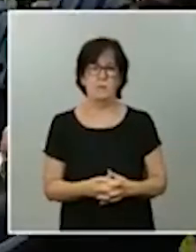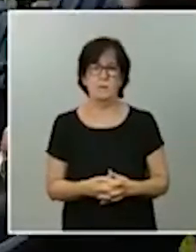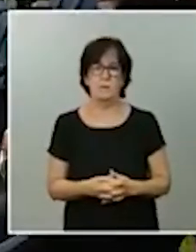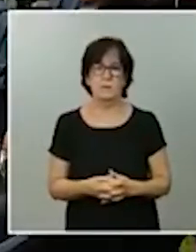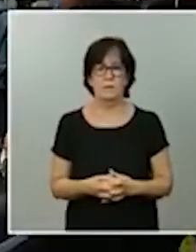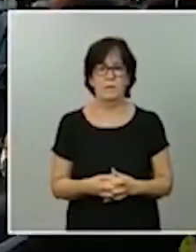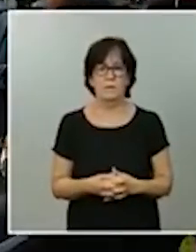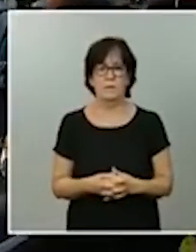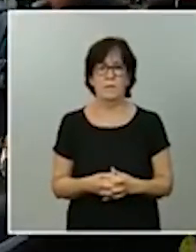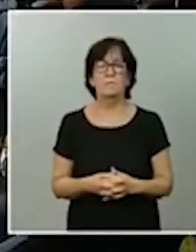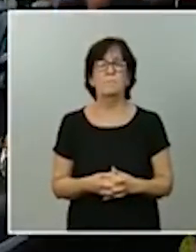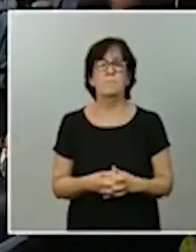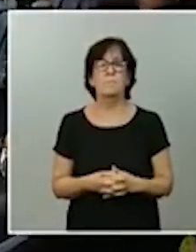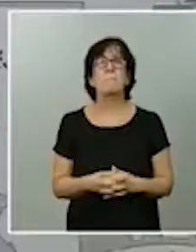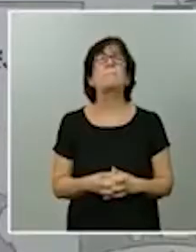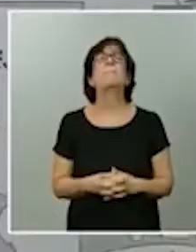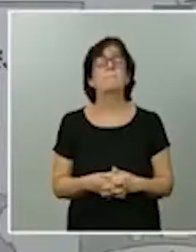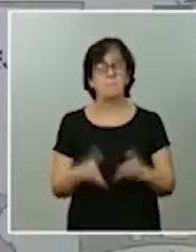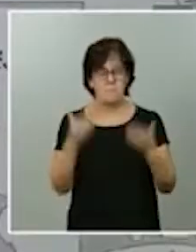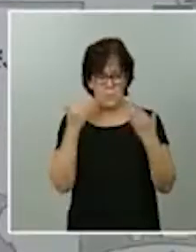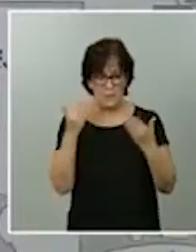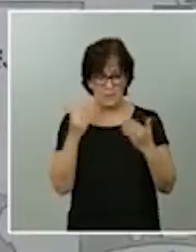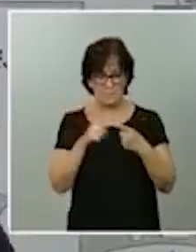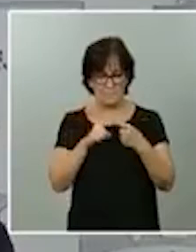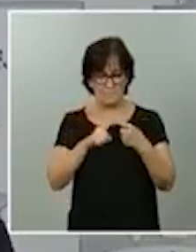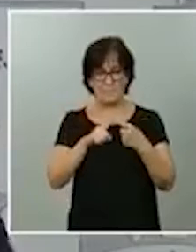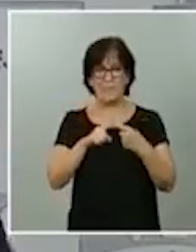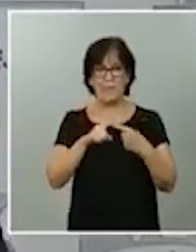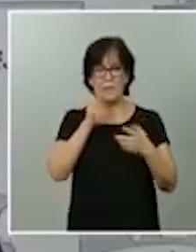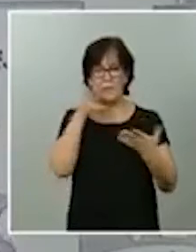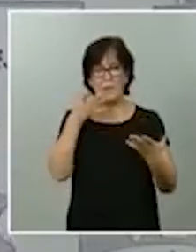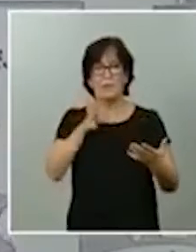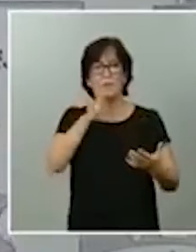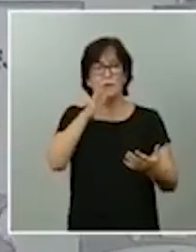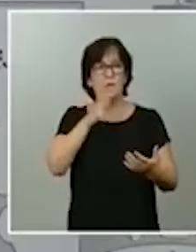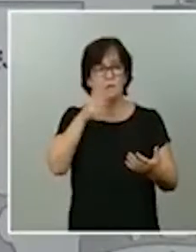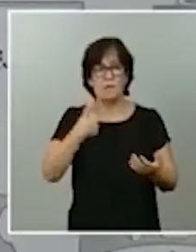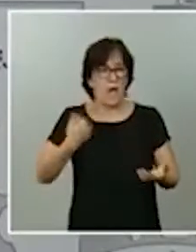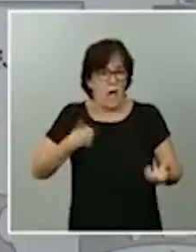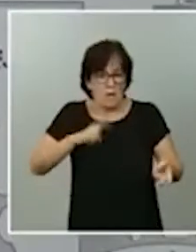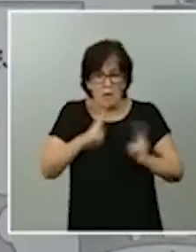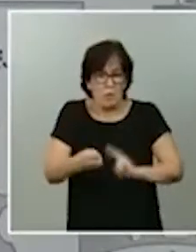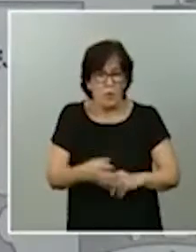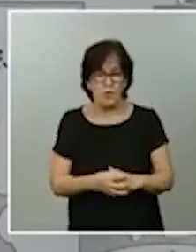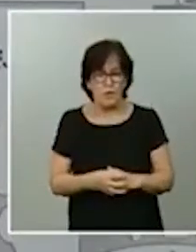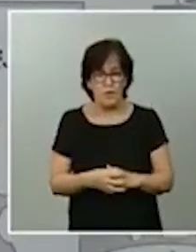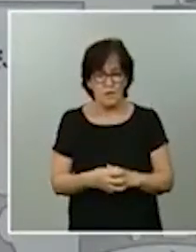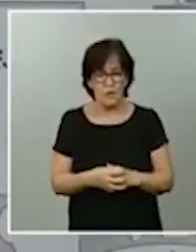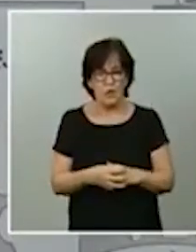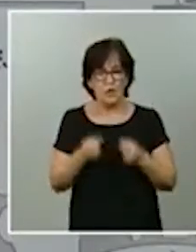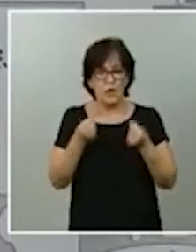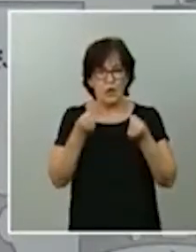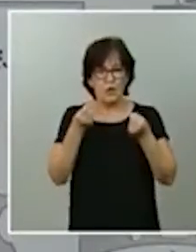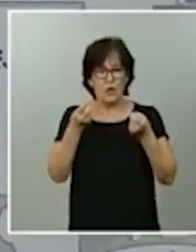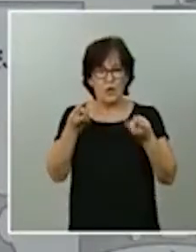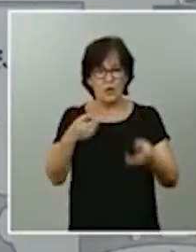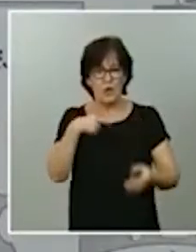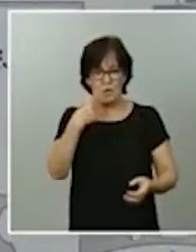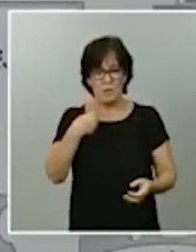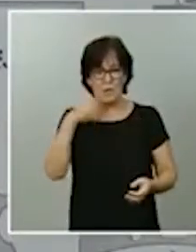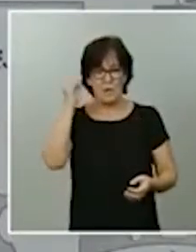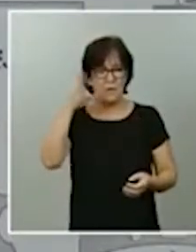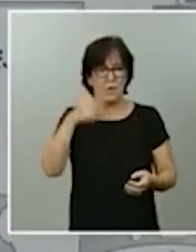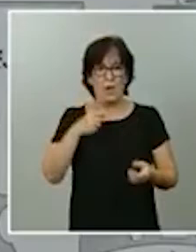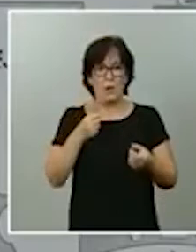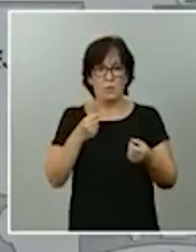Bueno, gracias Fernando. En relación con las razones, yo creo que he respondido. Los datos, y además lo he dicho en mi primera intervención, los datos no son buenos.